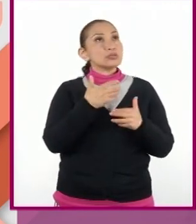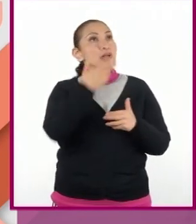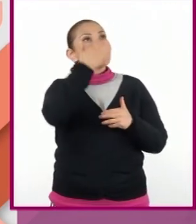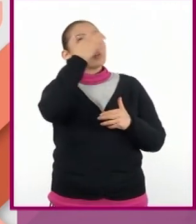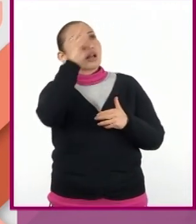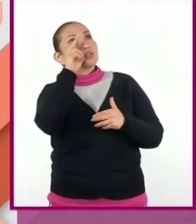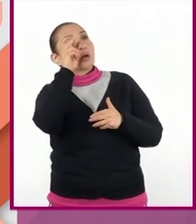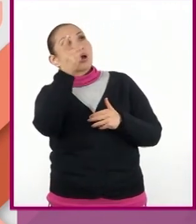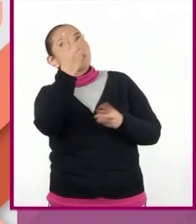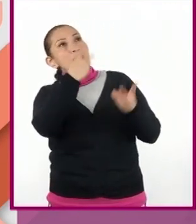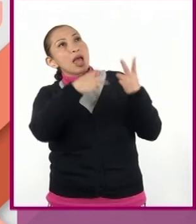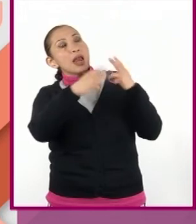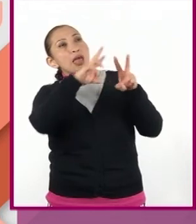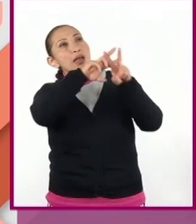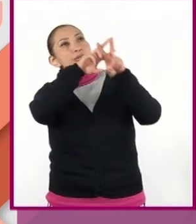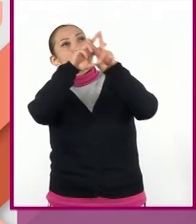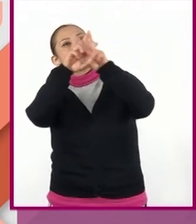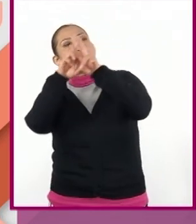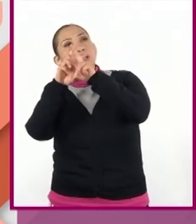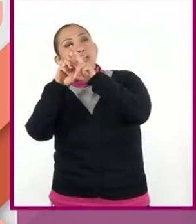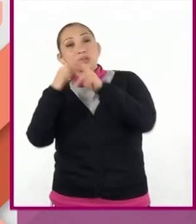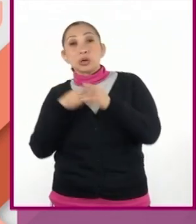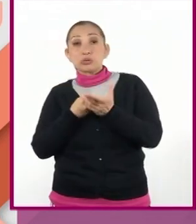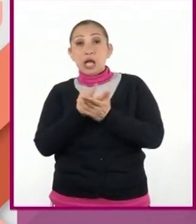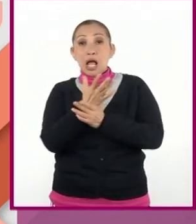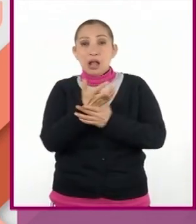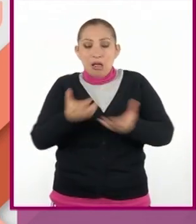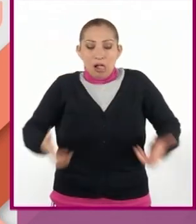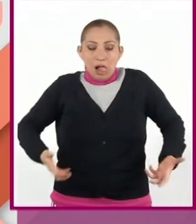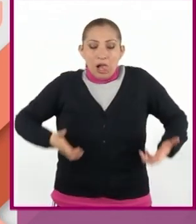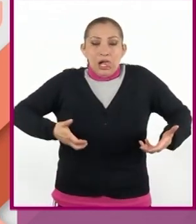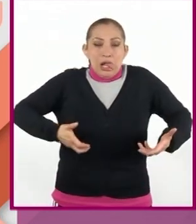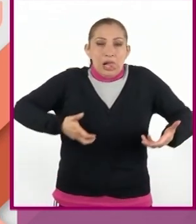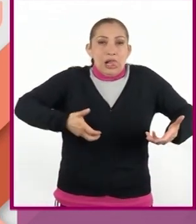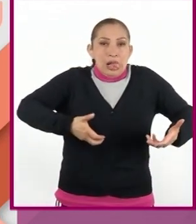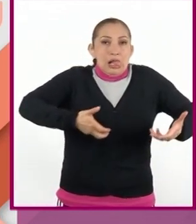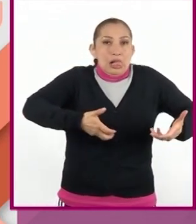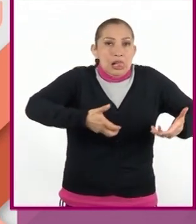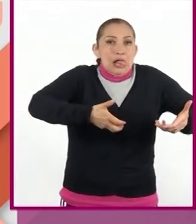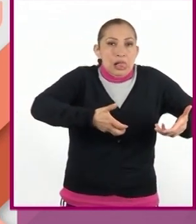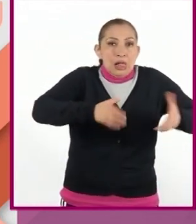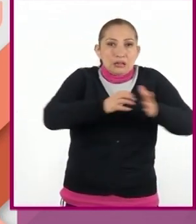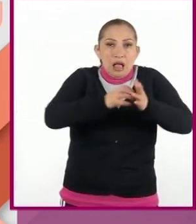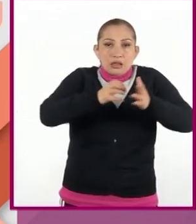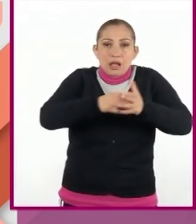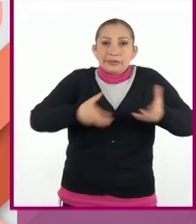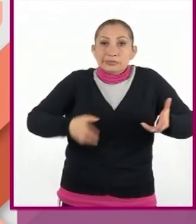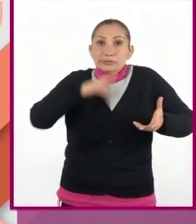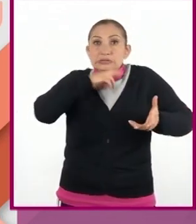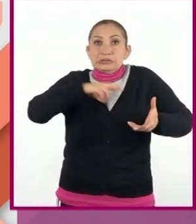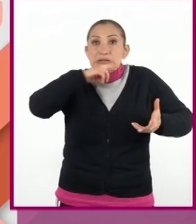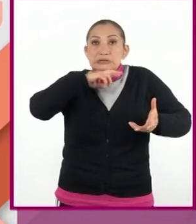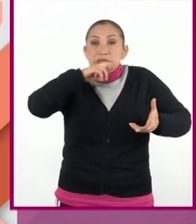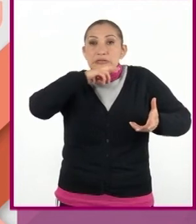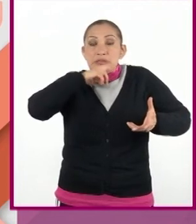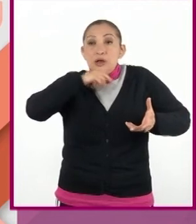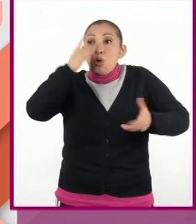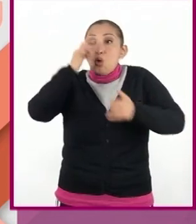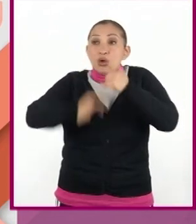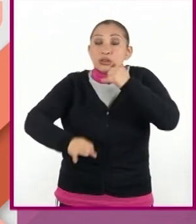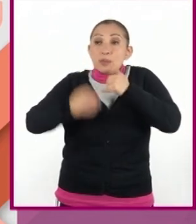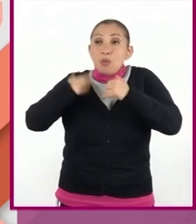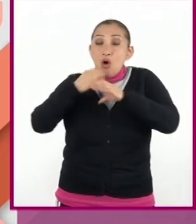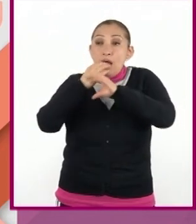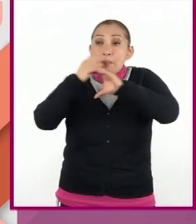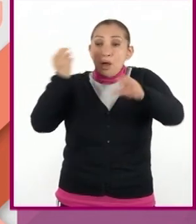aparecían las primeras estrellas, salí de la tienda cargando una enorme caja. Tenía que apresurarme para tomar el último